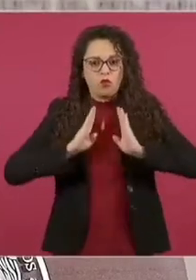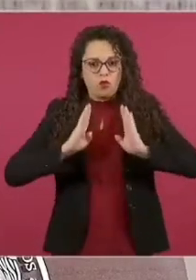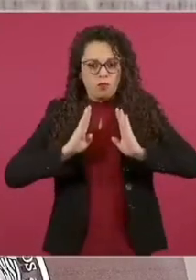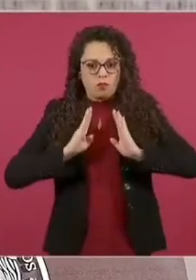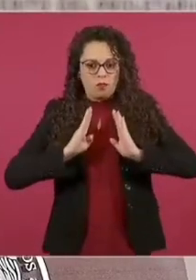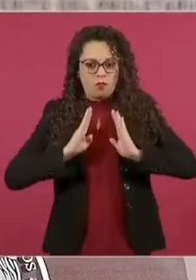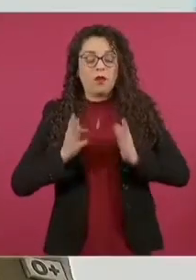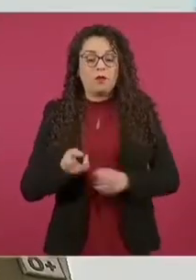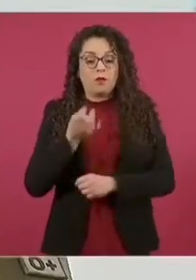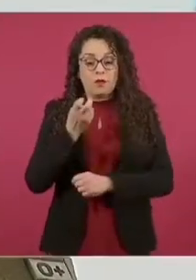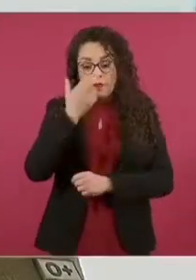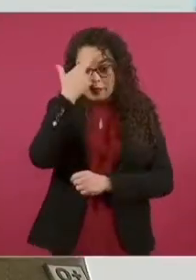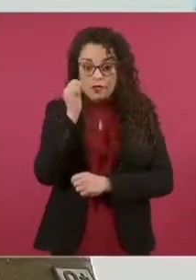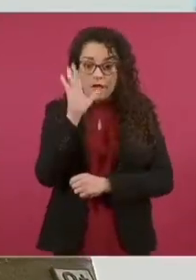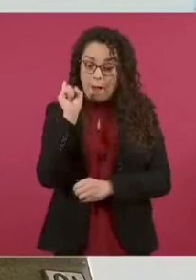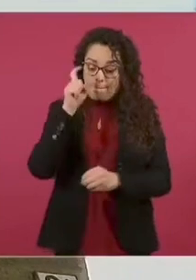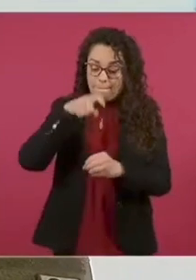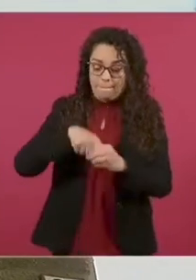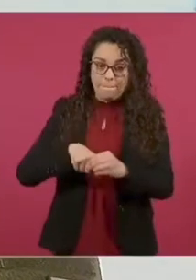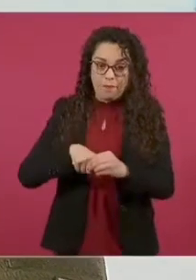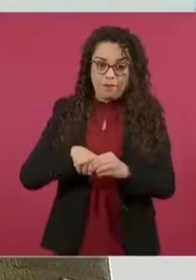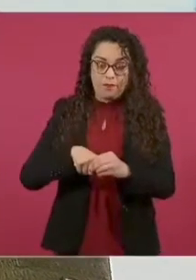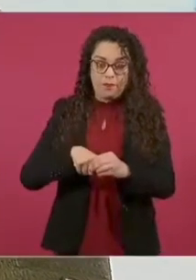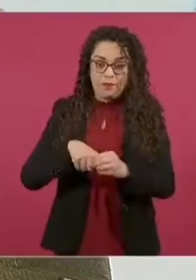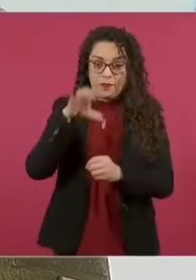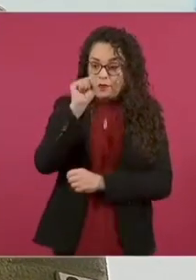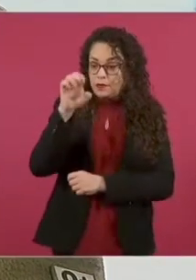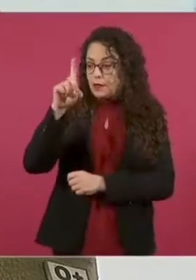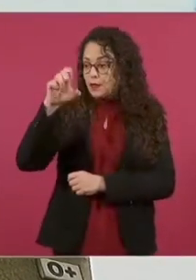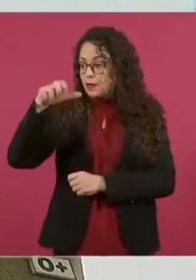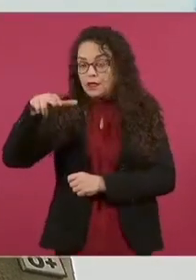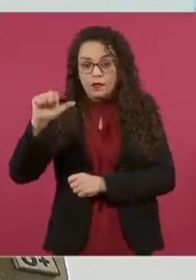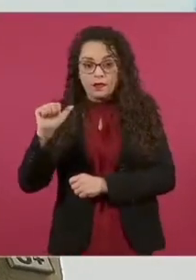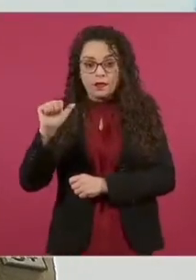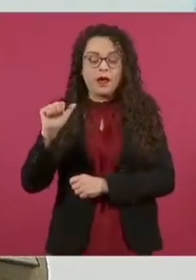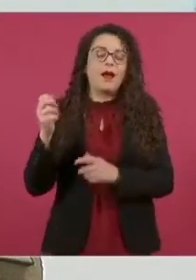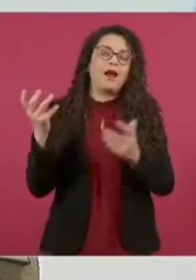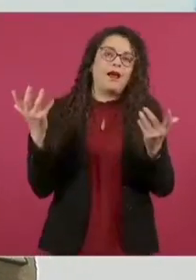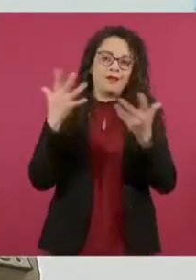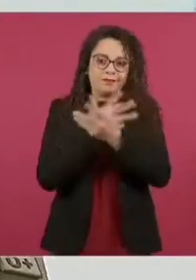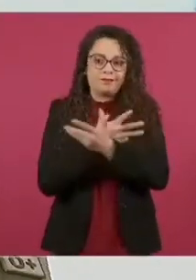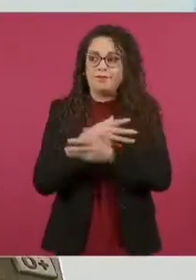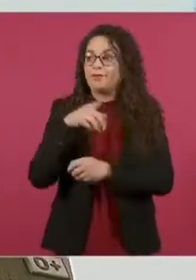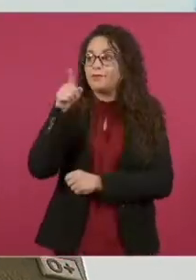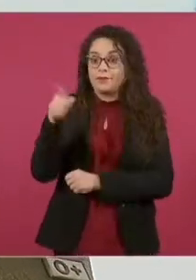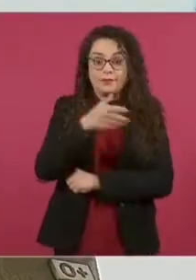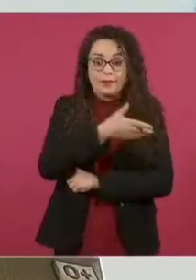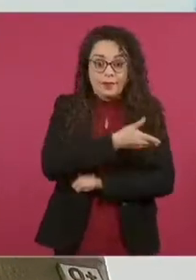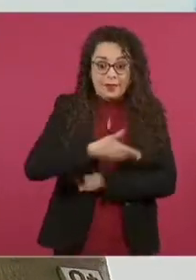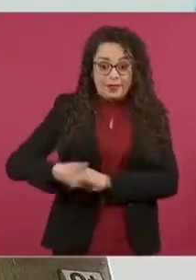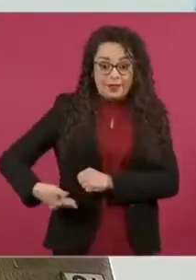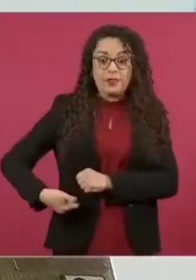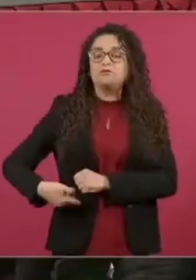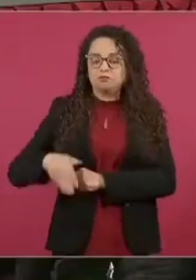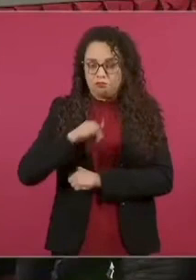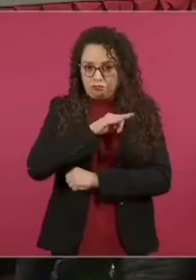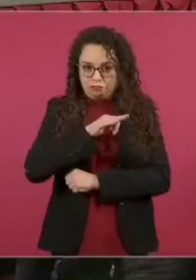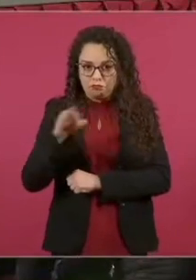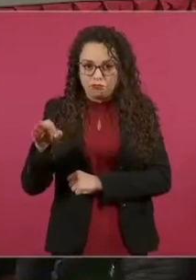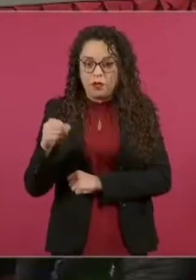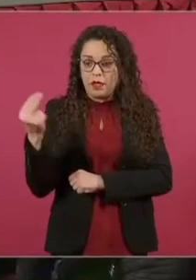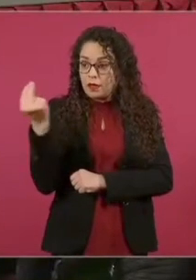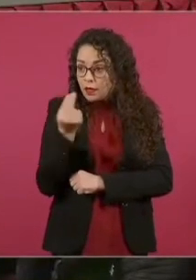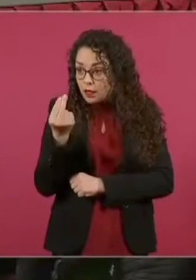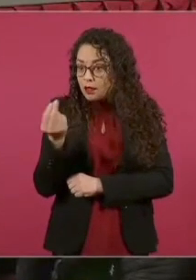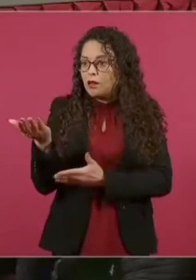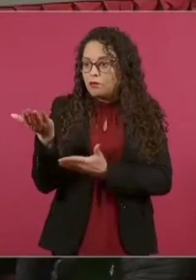constituirse como parte de la Fuerza Armada Permanente, también el proyecto incorpora que el Ejecutivo Federal podrá disponer de la Guardia Nacional